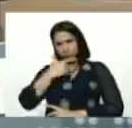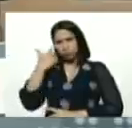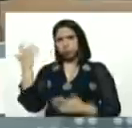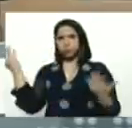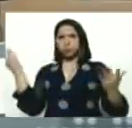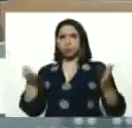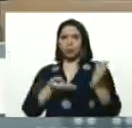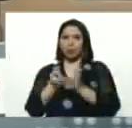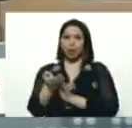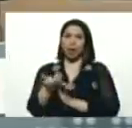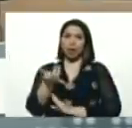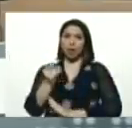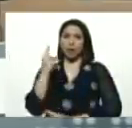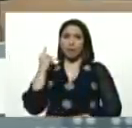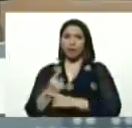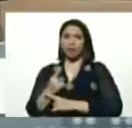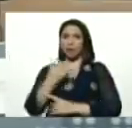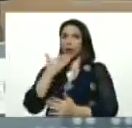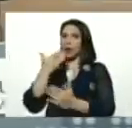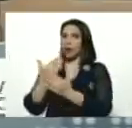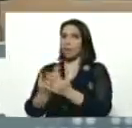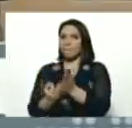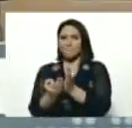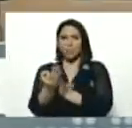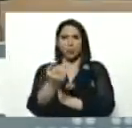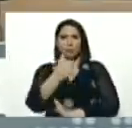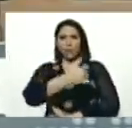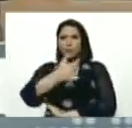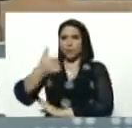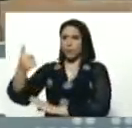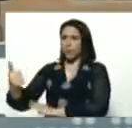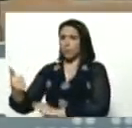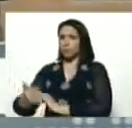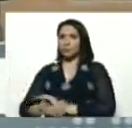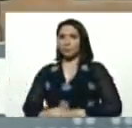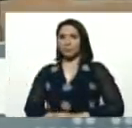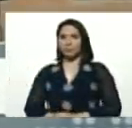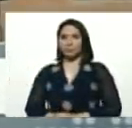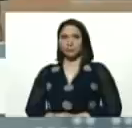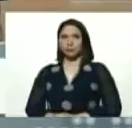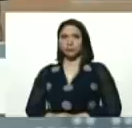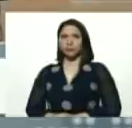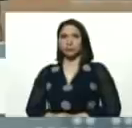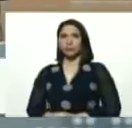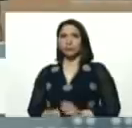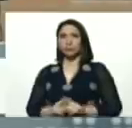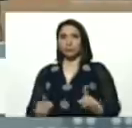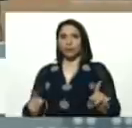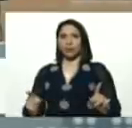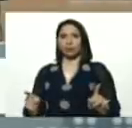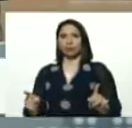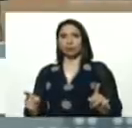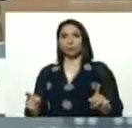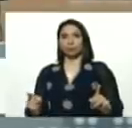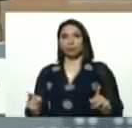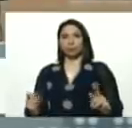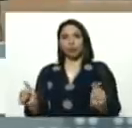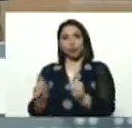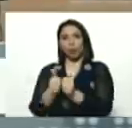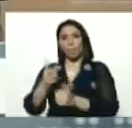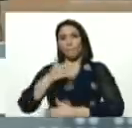leales, y tengo que agradecer, la lealtad de cada uno de ustedes, para con este obrero, está aquí,